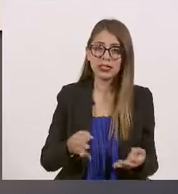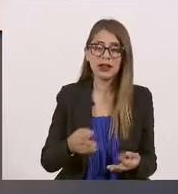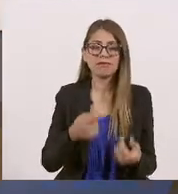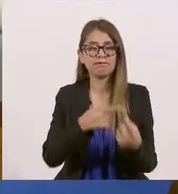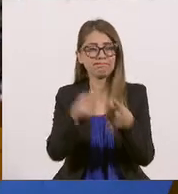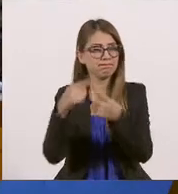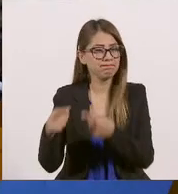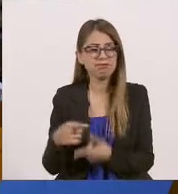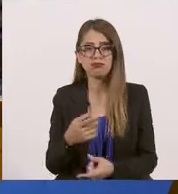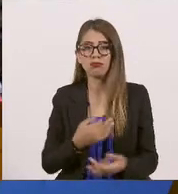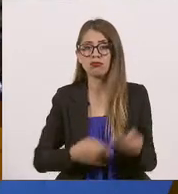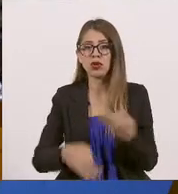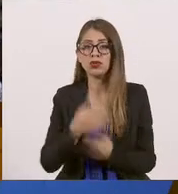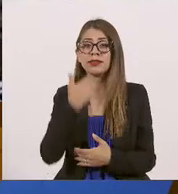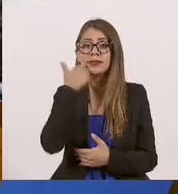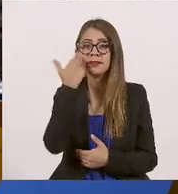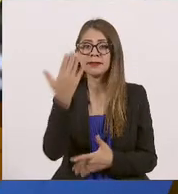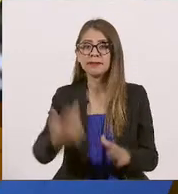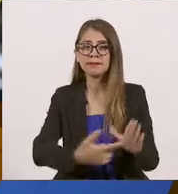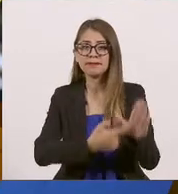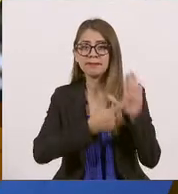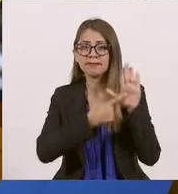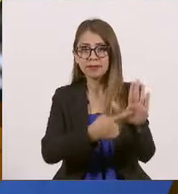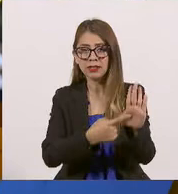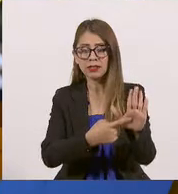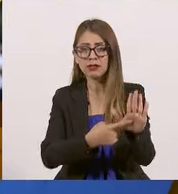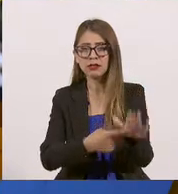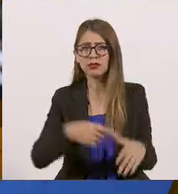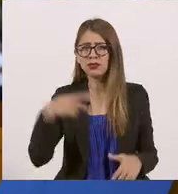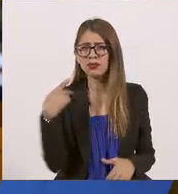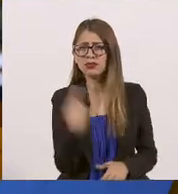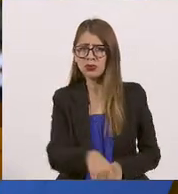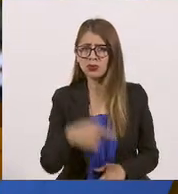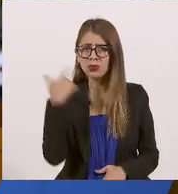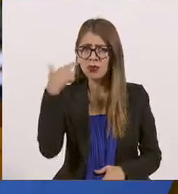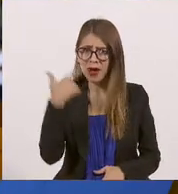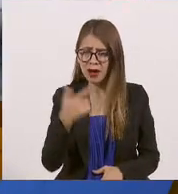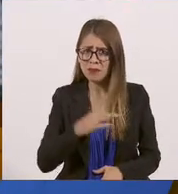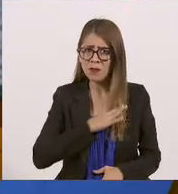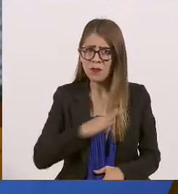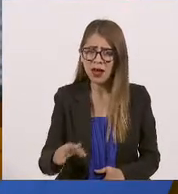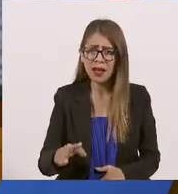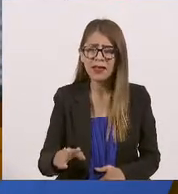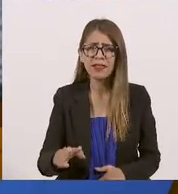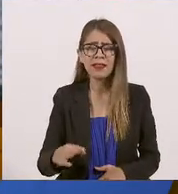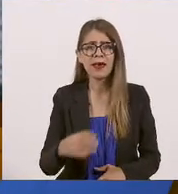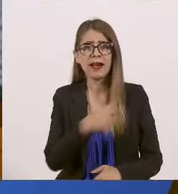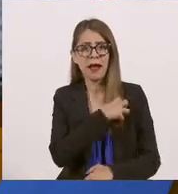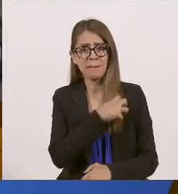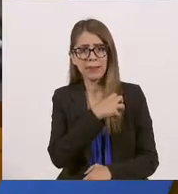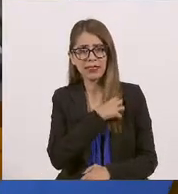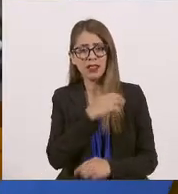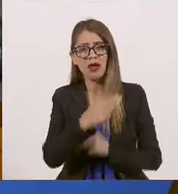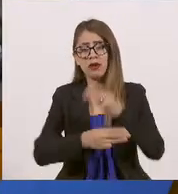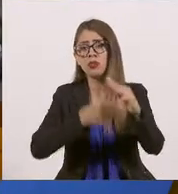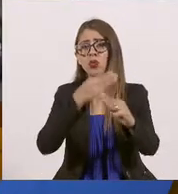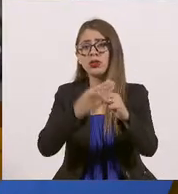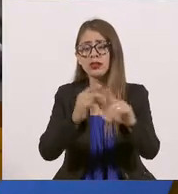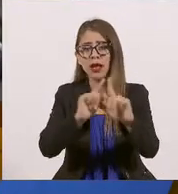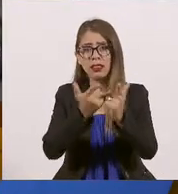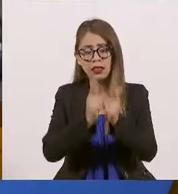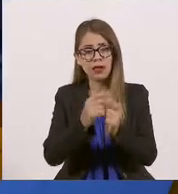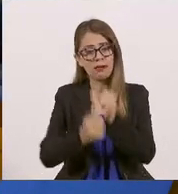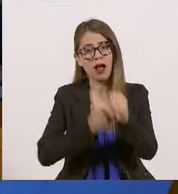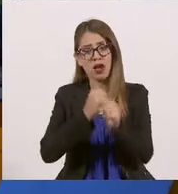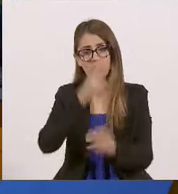todos buscando mostrar el por qué Guadalajara tenía que ser la capital mundial del libro para el 22. Y nuestra candidatura,